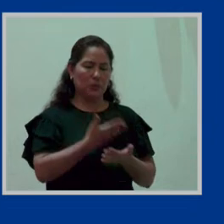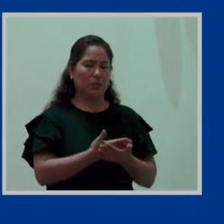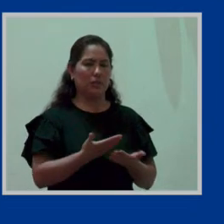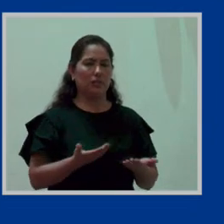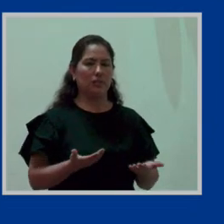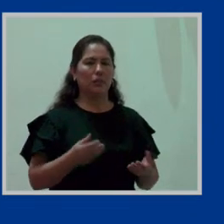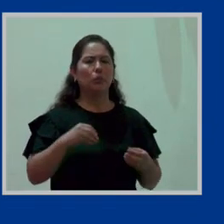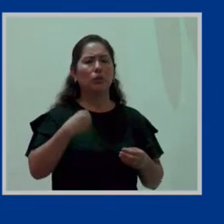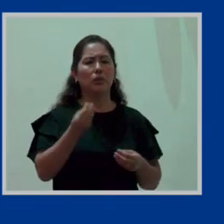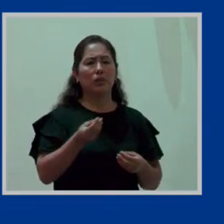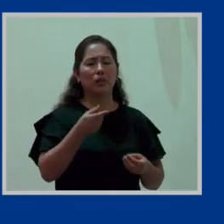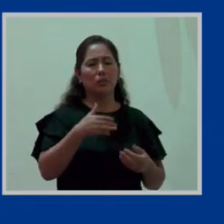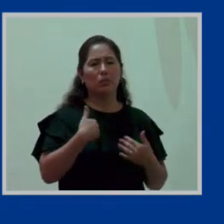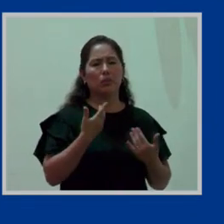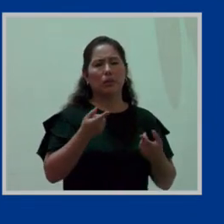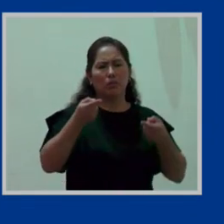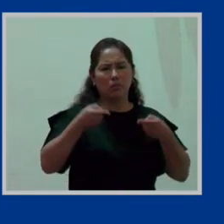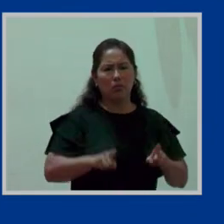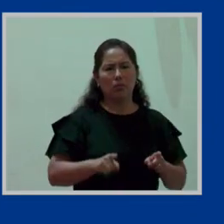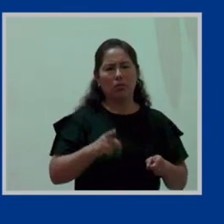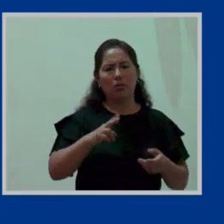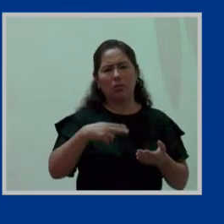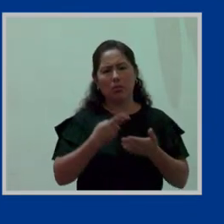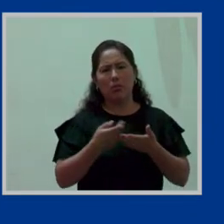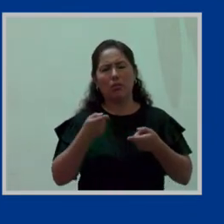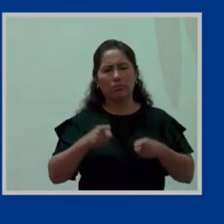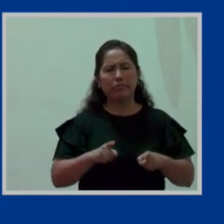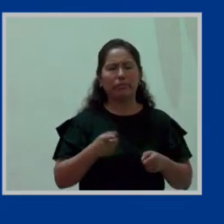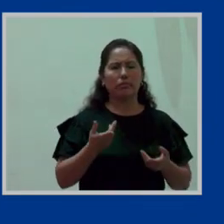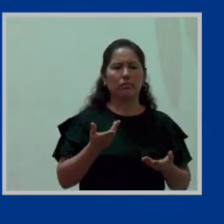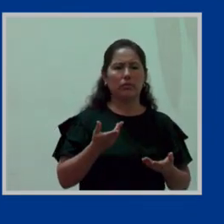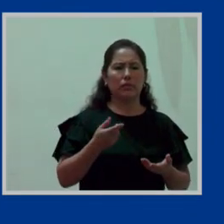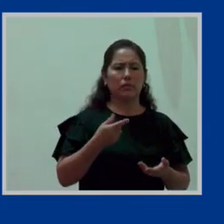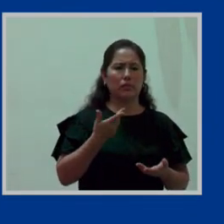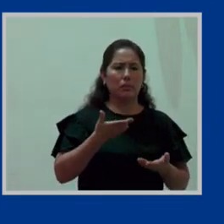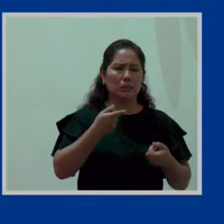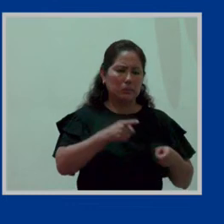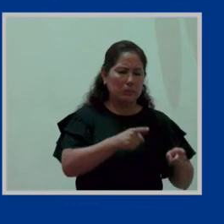puede, digamos, ocurrir algún accidente al usuario.